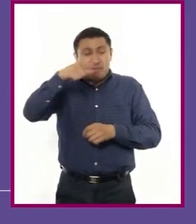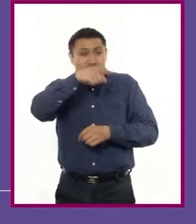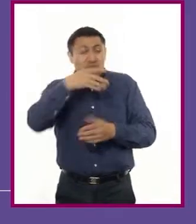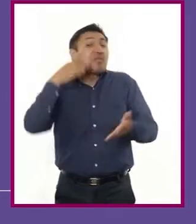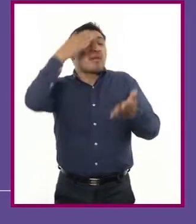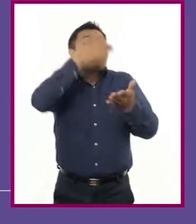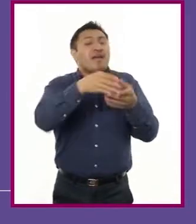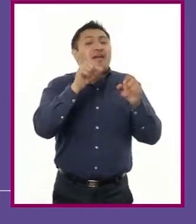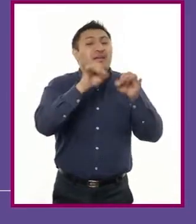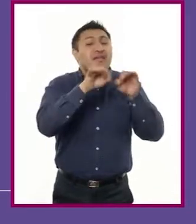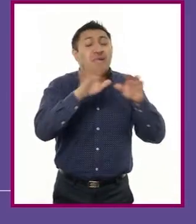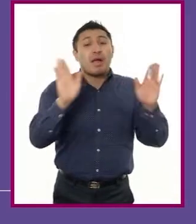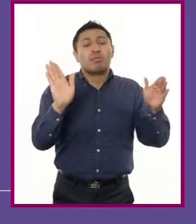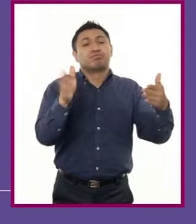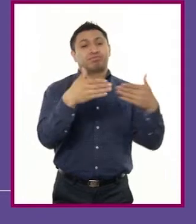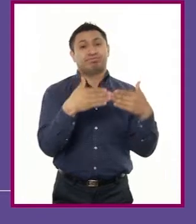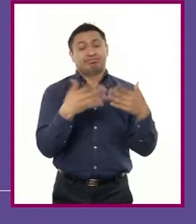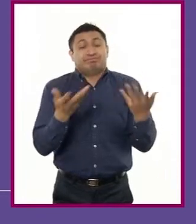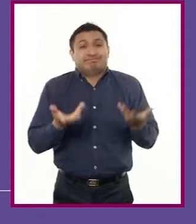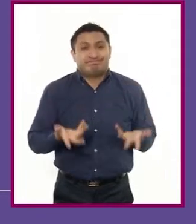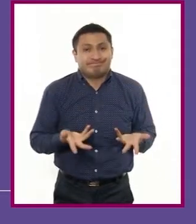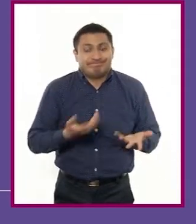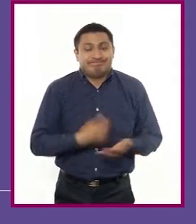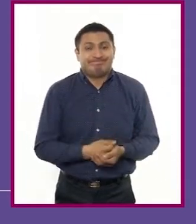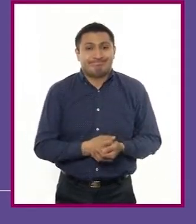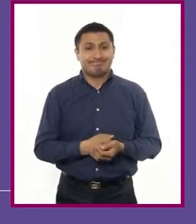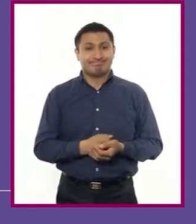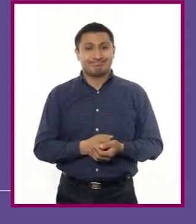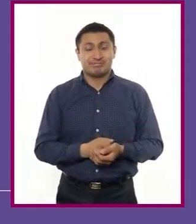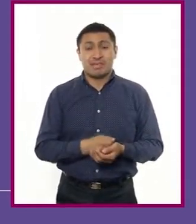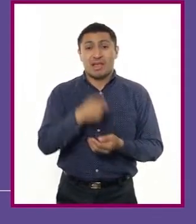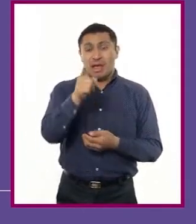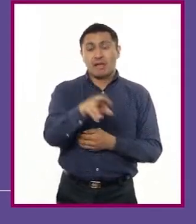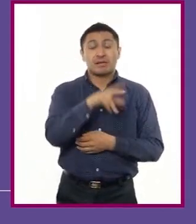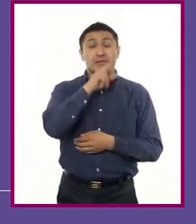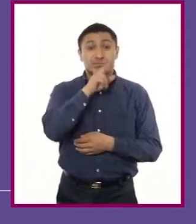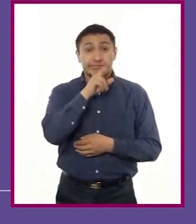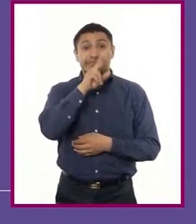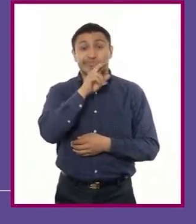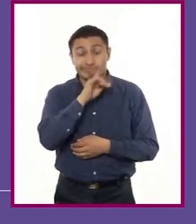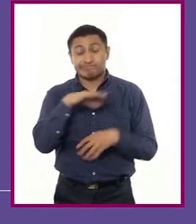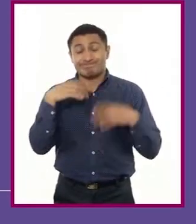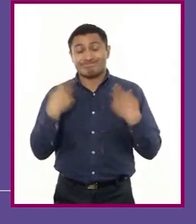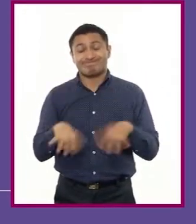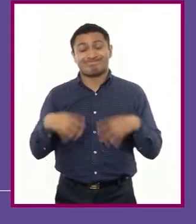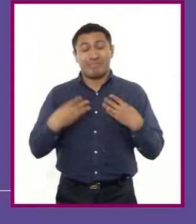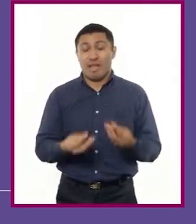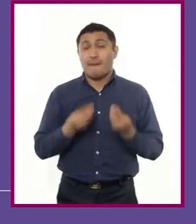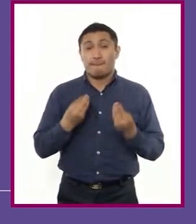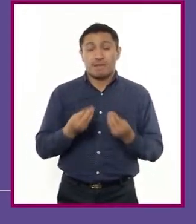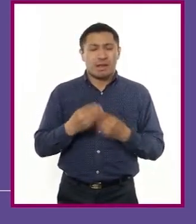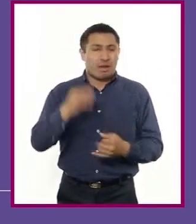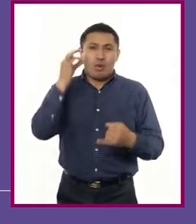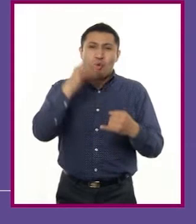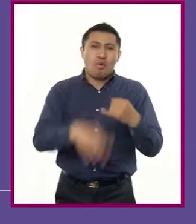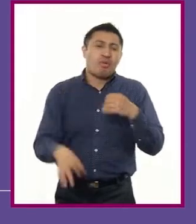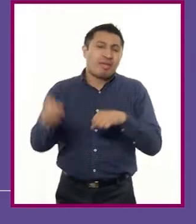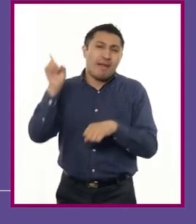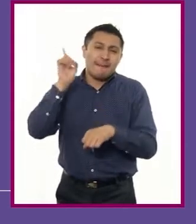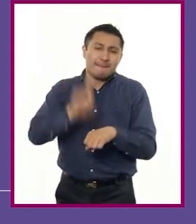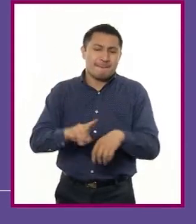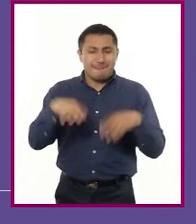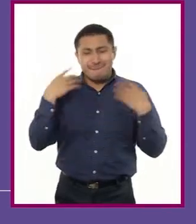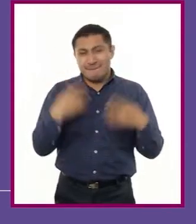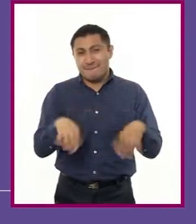de que han cerrado las puertas. Estás preocupada o preocupado, pues era el último día que